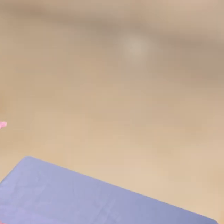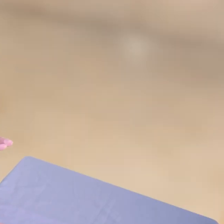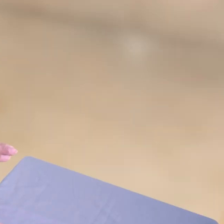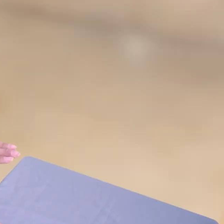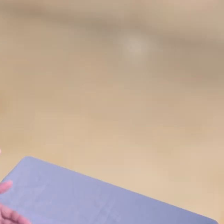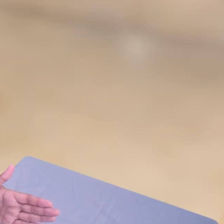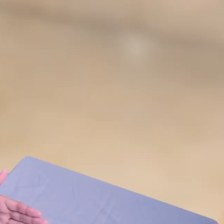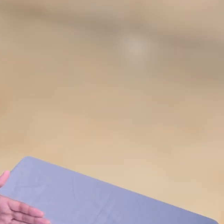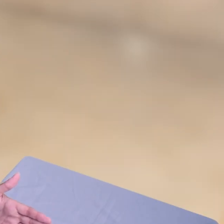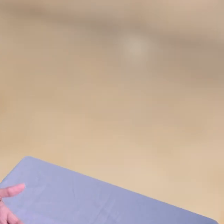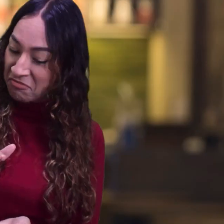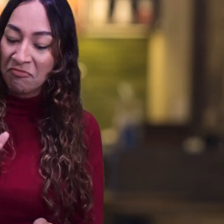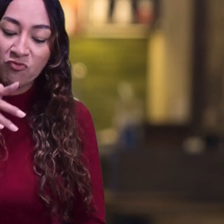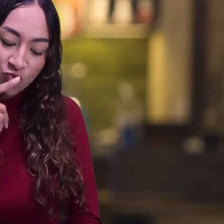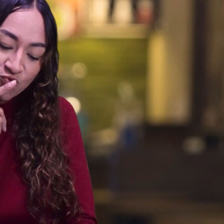¿Grande? ¿Mediano? Sí.